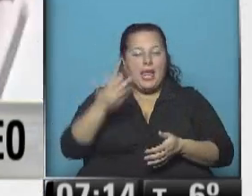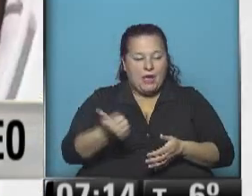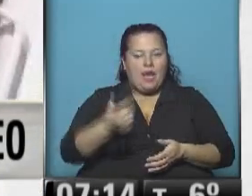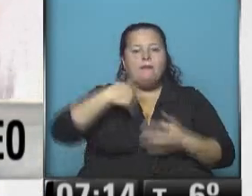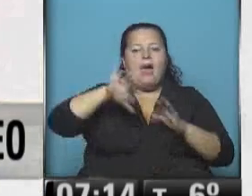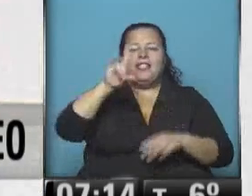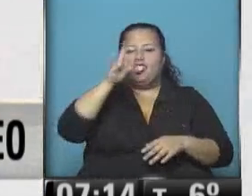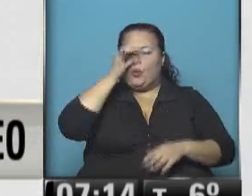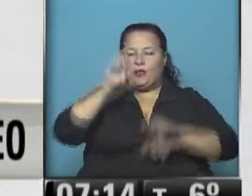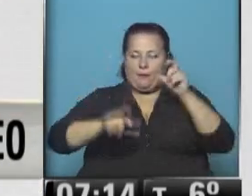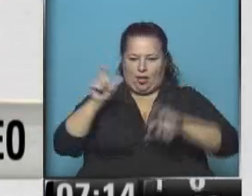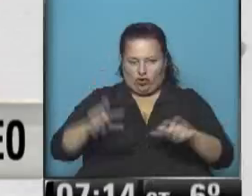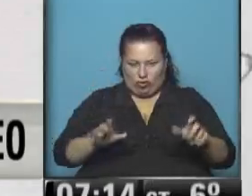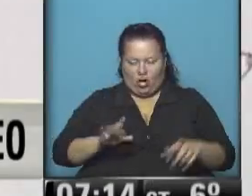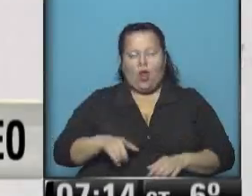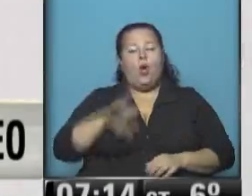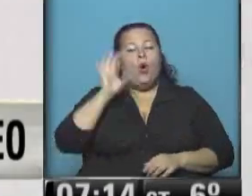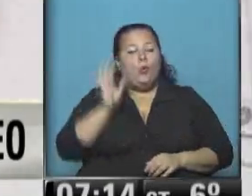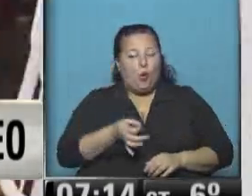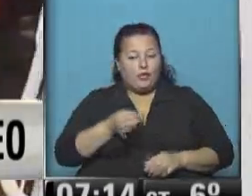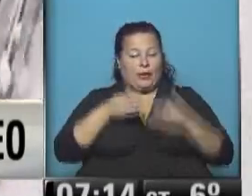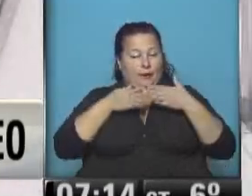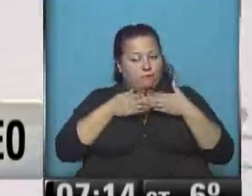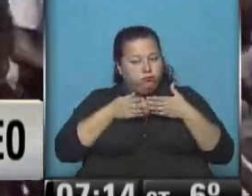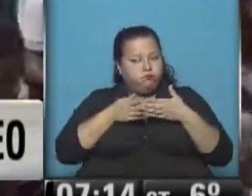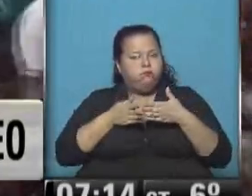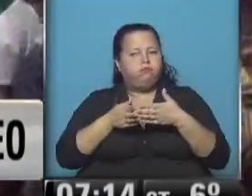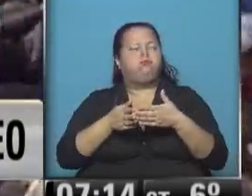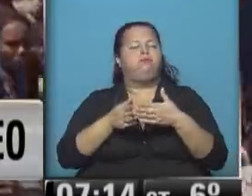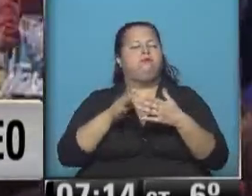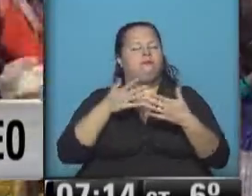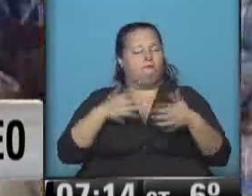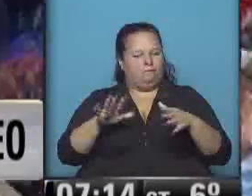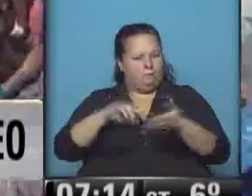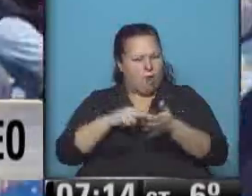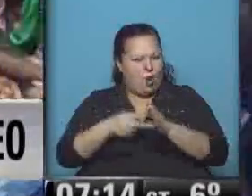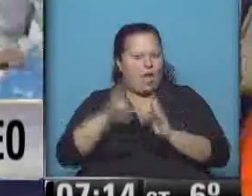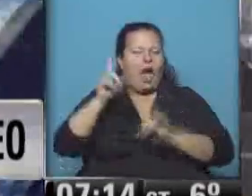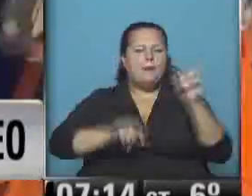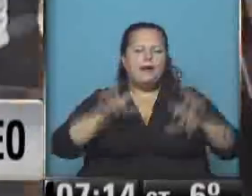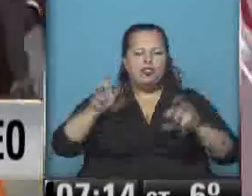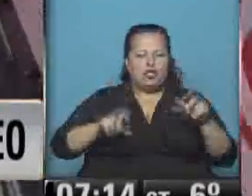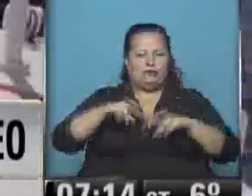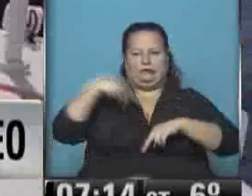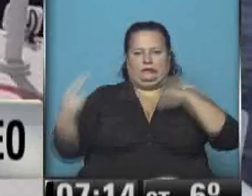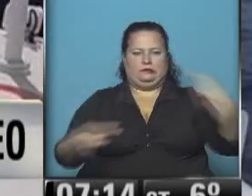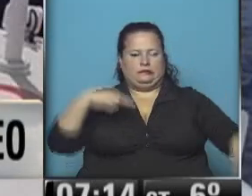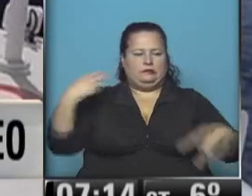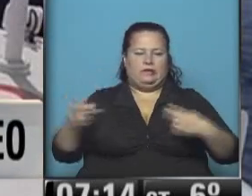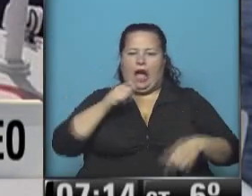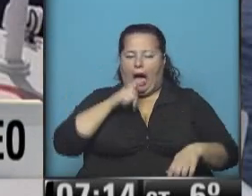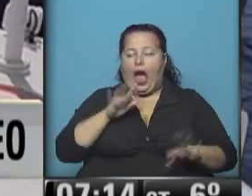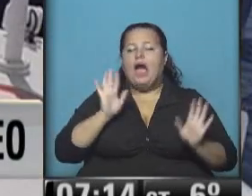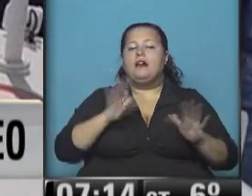más de 120 personas a bordo. Vos sabés que cuando arrancó este barco en un momento comenzó a tener problemas, algunos de los pasajeros se lanzaron al agua